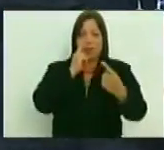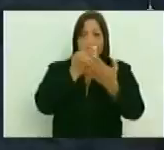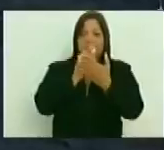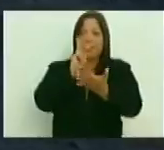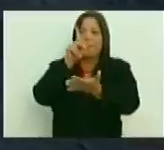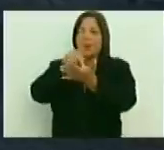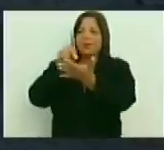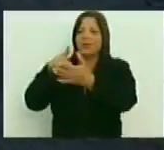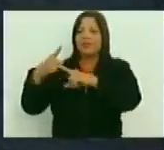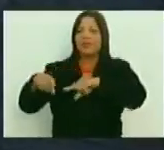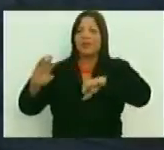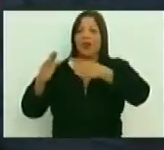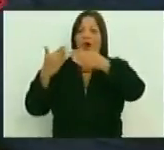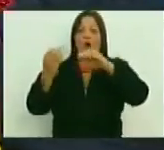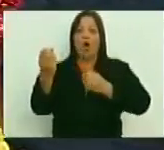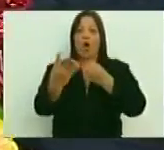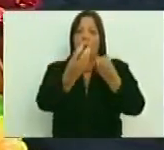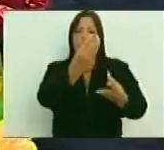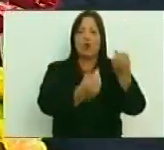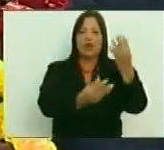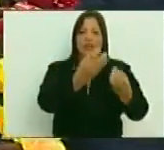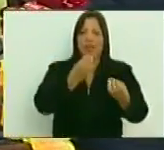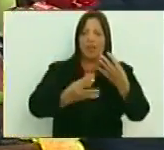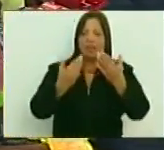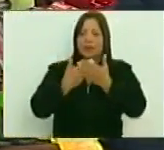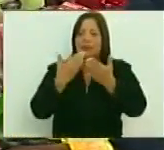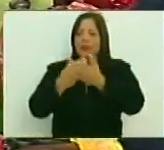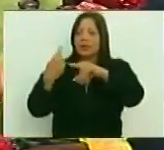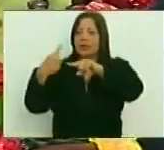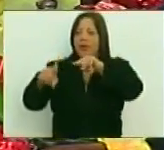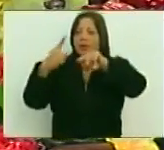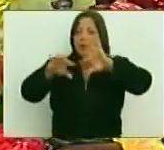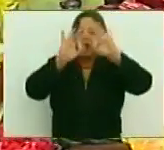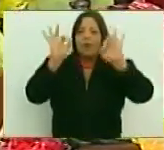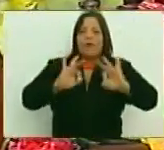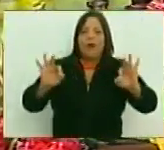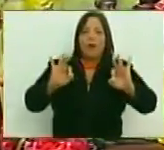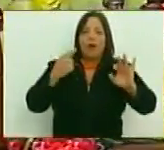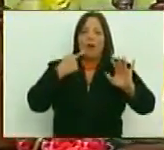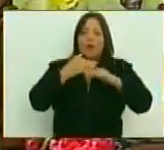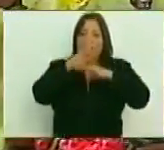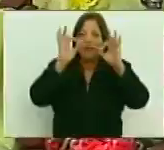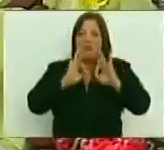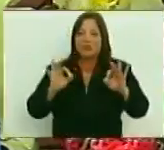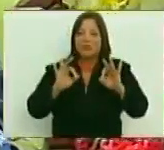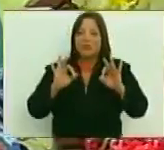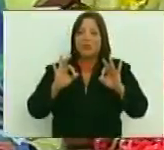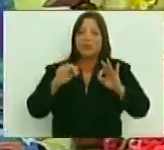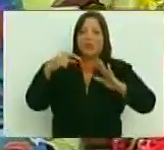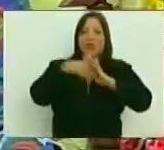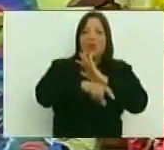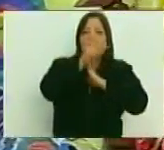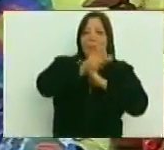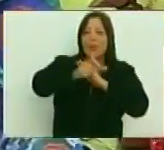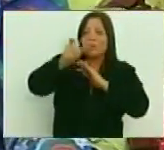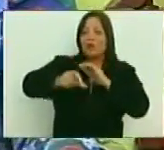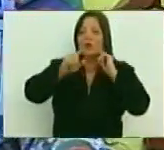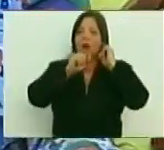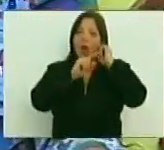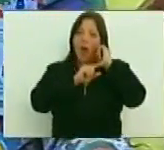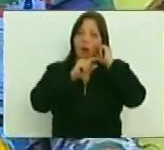participación de las comunidades aquellas expresiones de la inmaterialidad, de los individuos e individuas